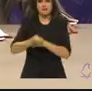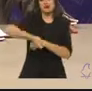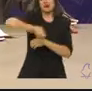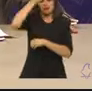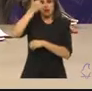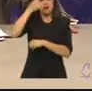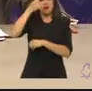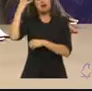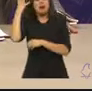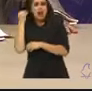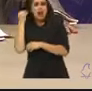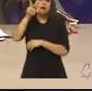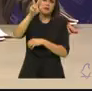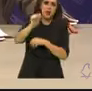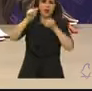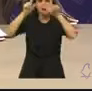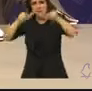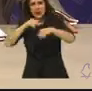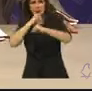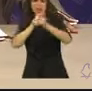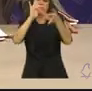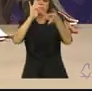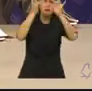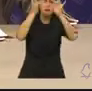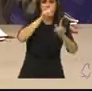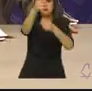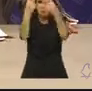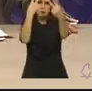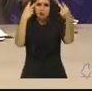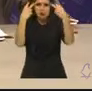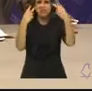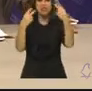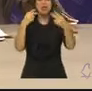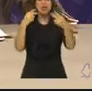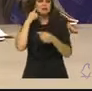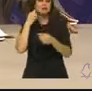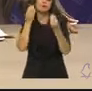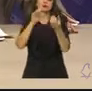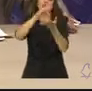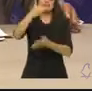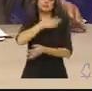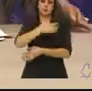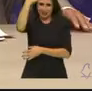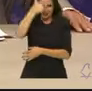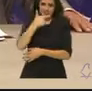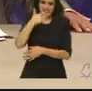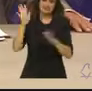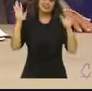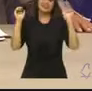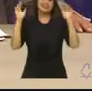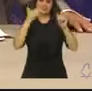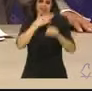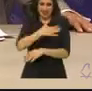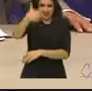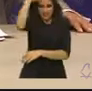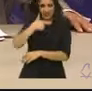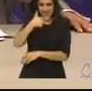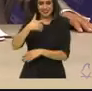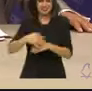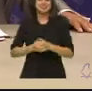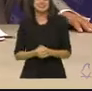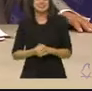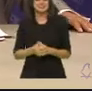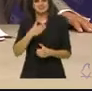estaciones de radio internet y plataformas digitales muchas gracias y muy buenas noches hasta luego muy buenas noches buenas